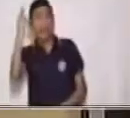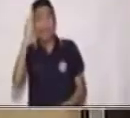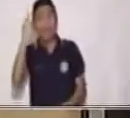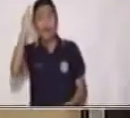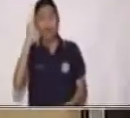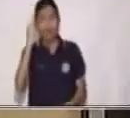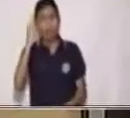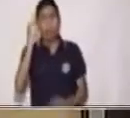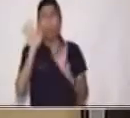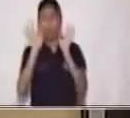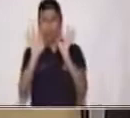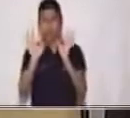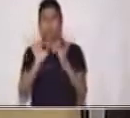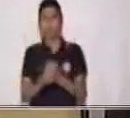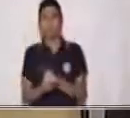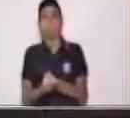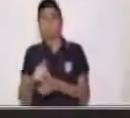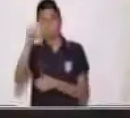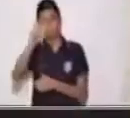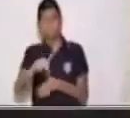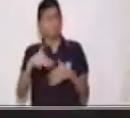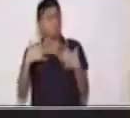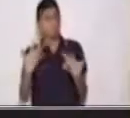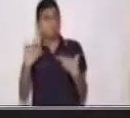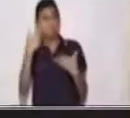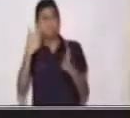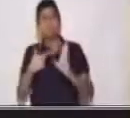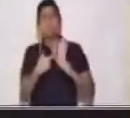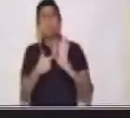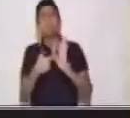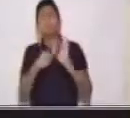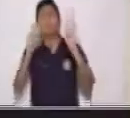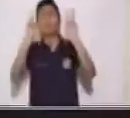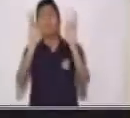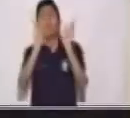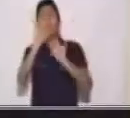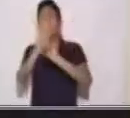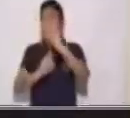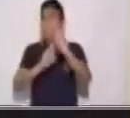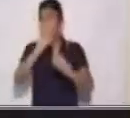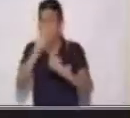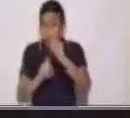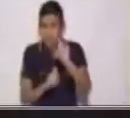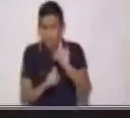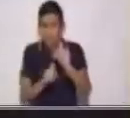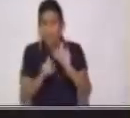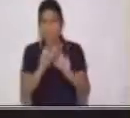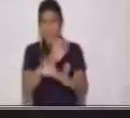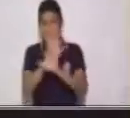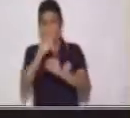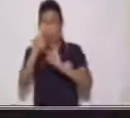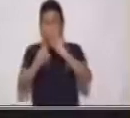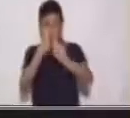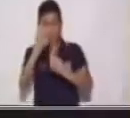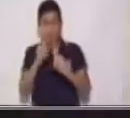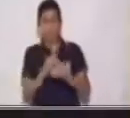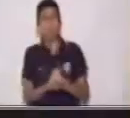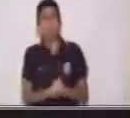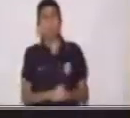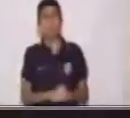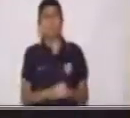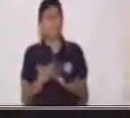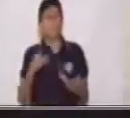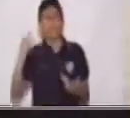Muy bien, ahora vamos a ver las preguntas de nuestra última historia, de las